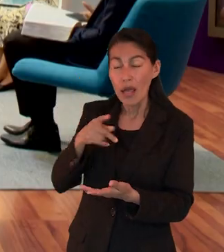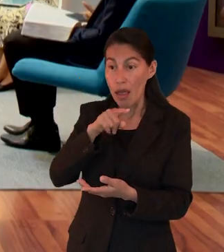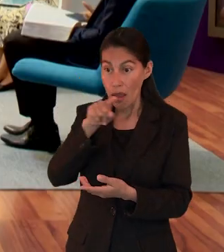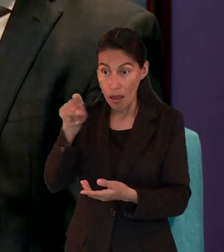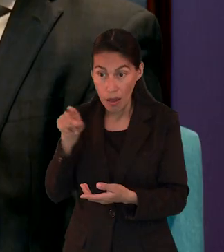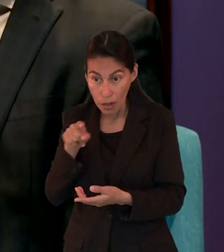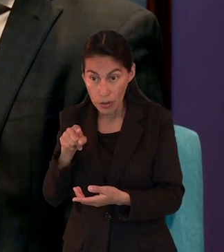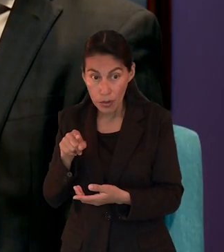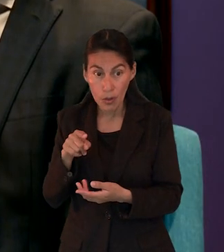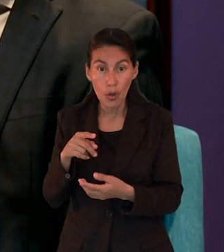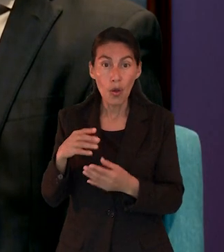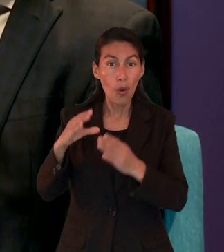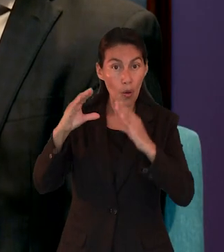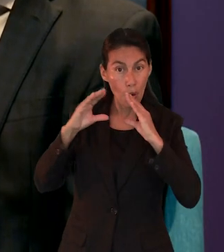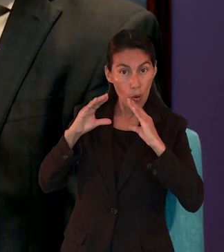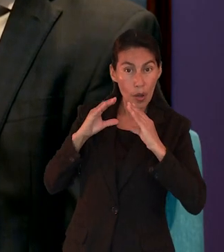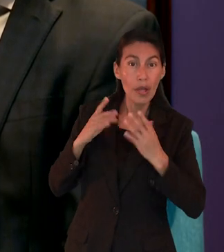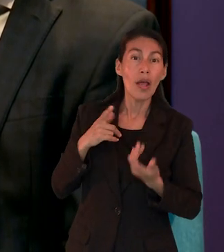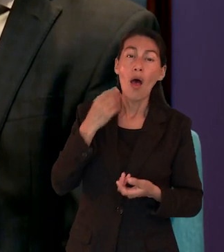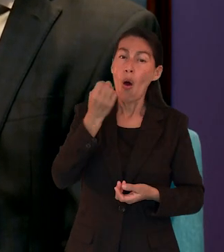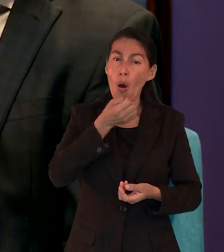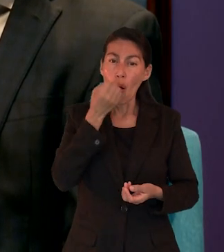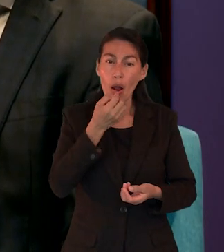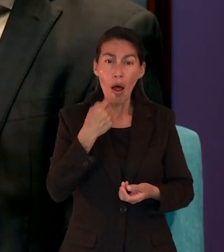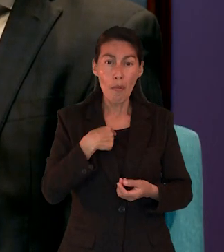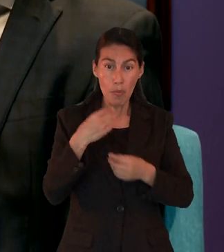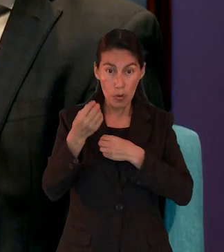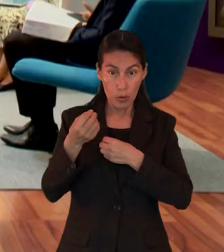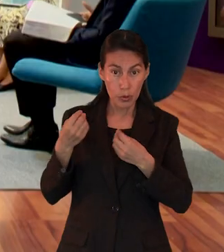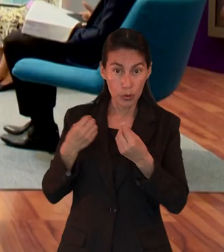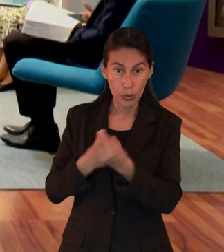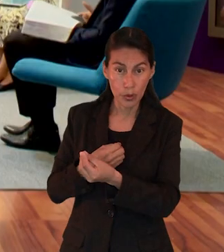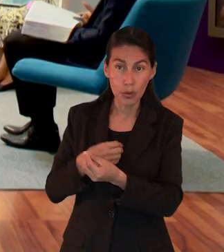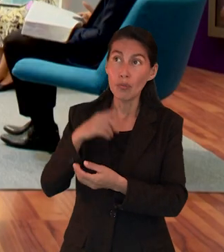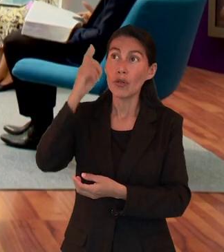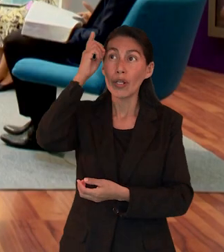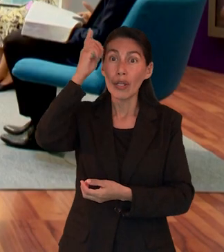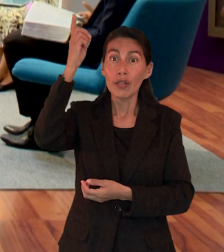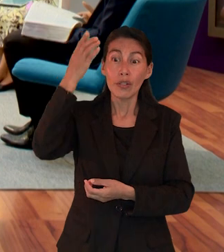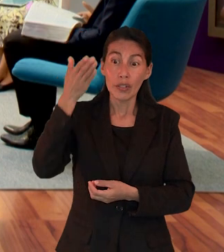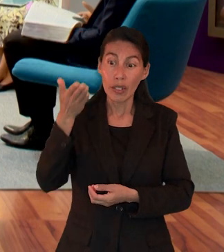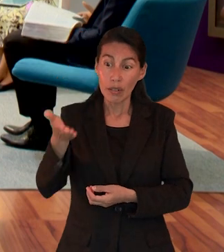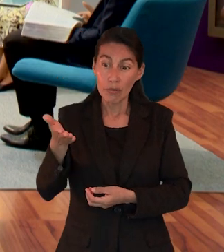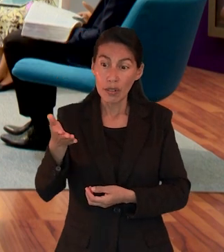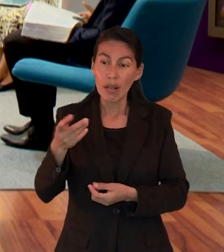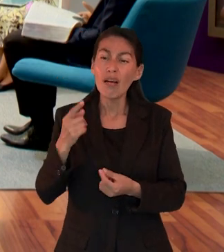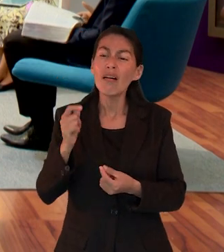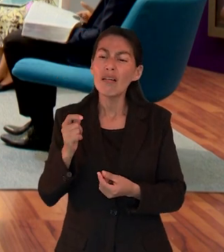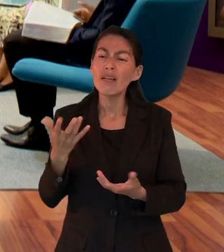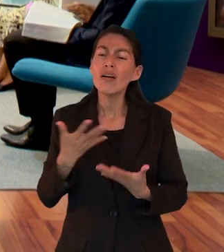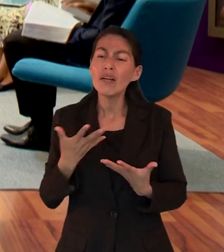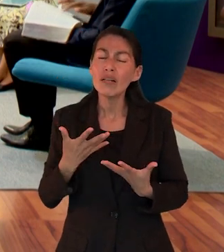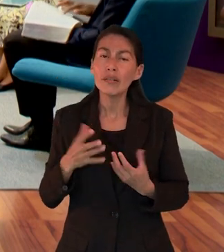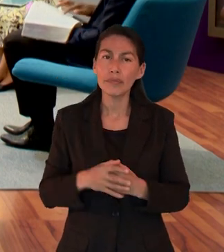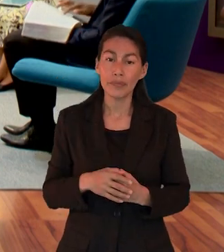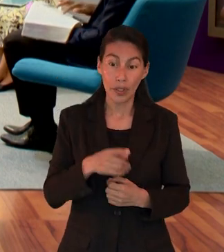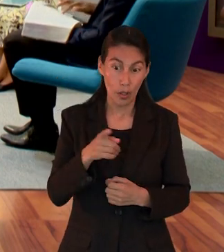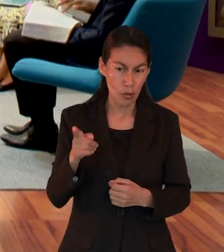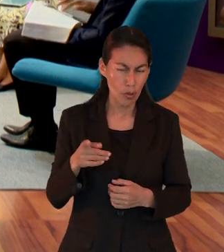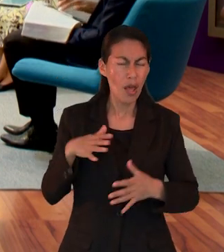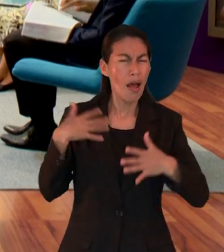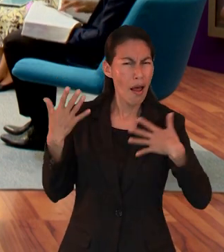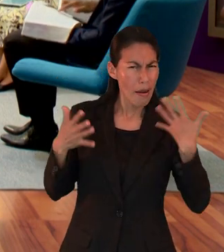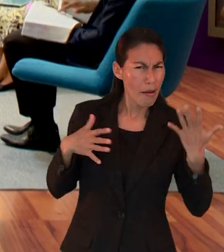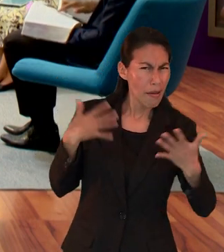ellos velan por vuestras almas, como quienes han de dar cuentas para que hagan con alegría,